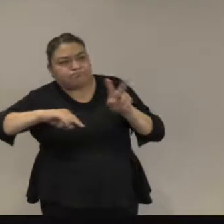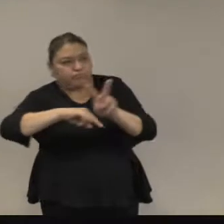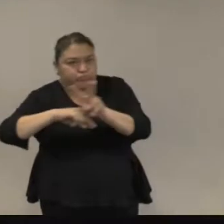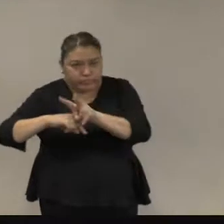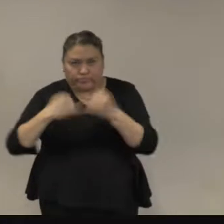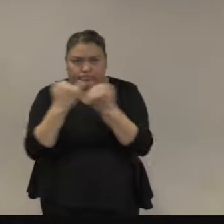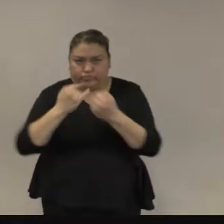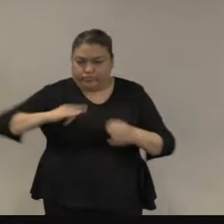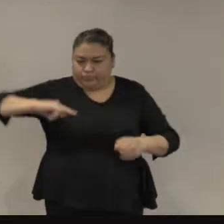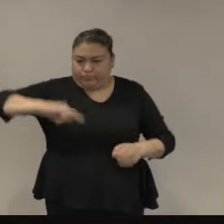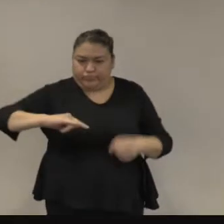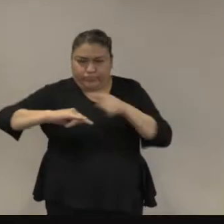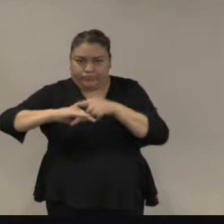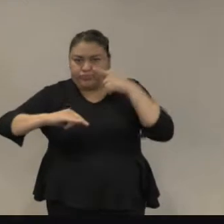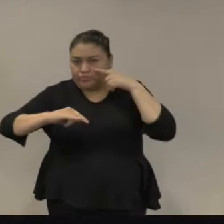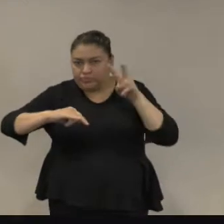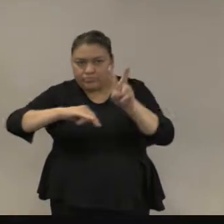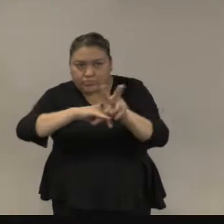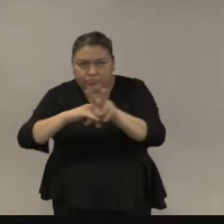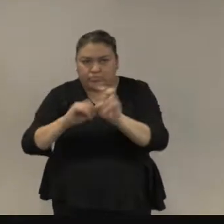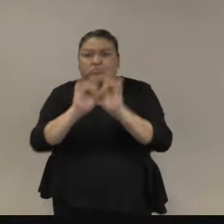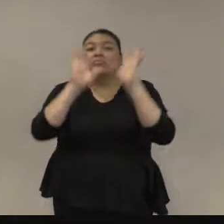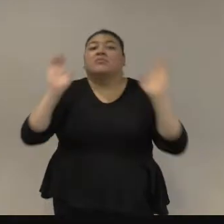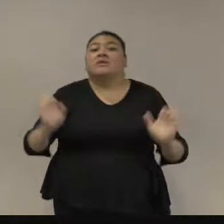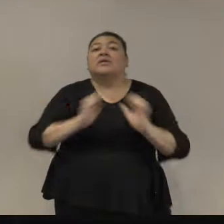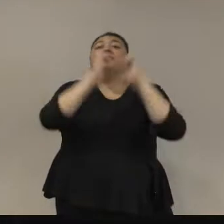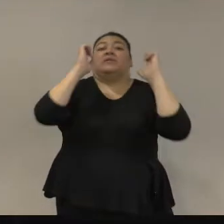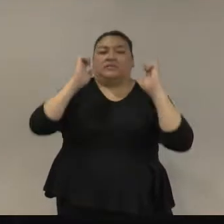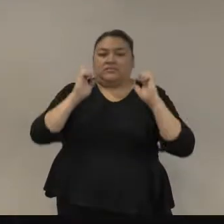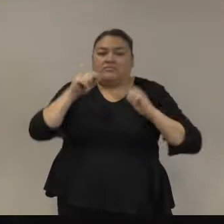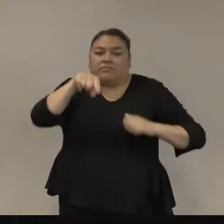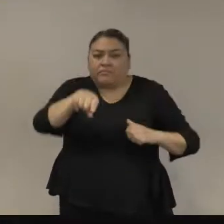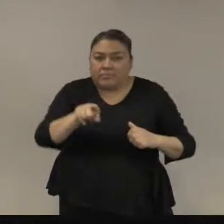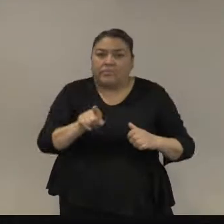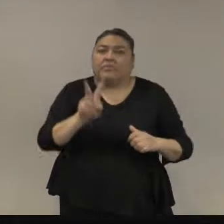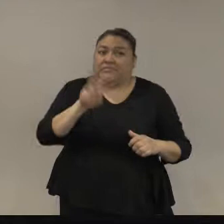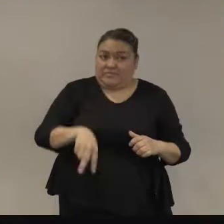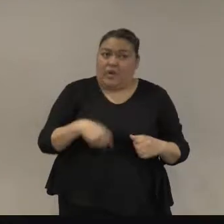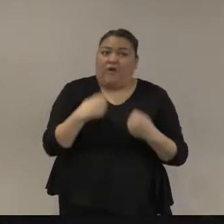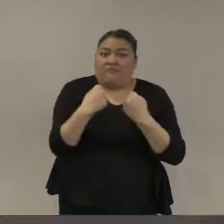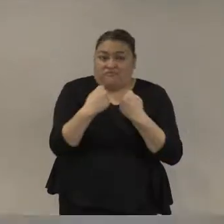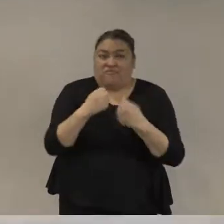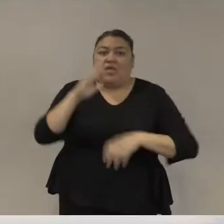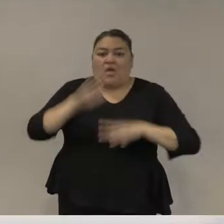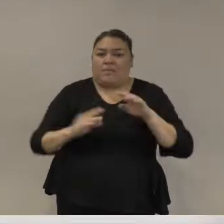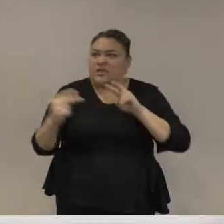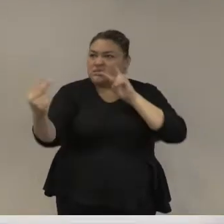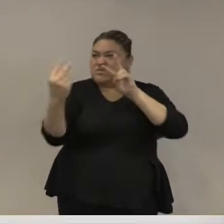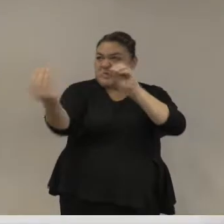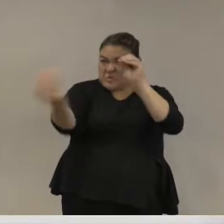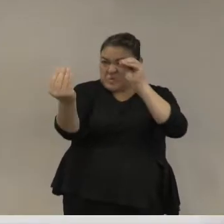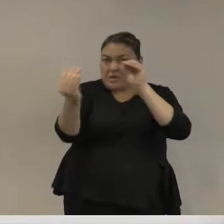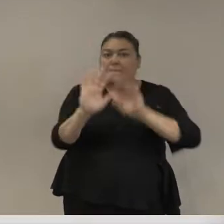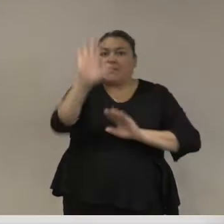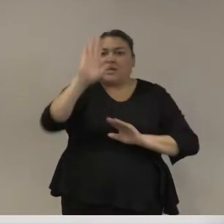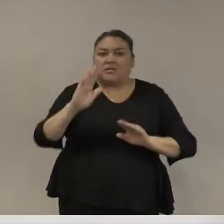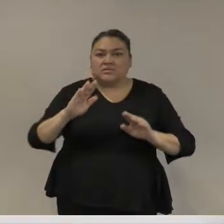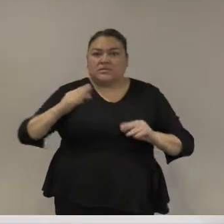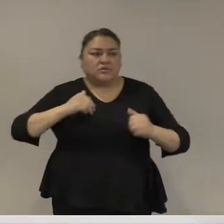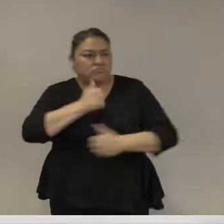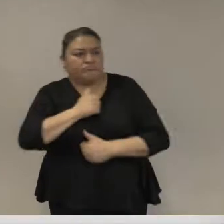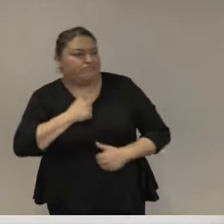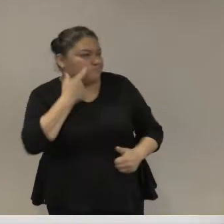en circunstancias de emergencia pero ese es un escenario bastante tenso donde hay contacto directo entre soldados nerviosos